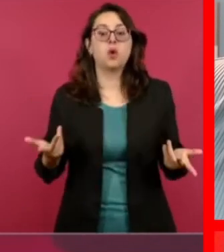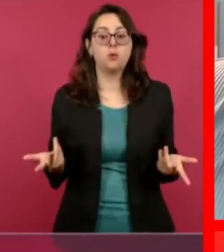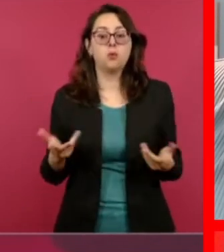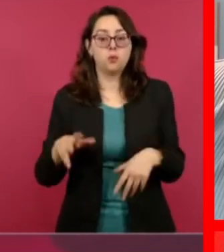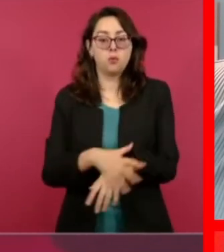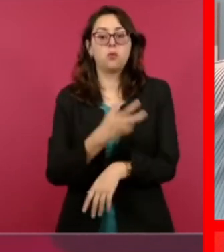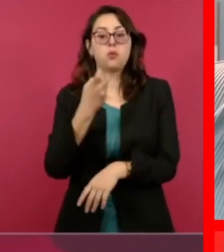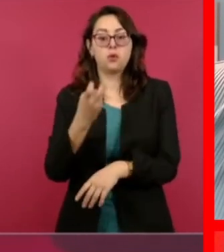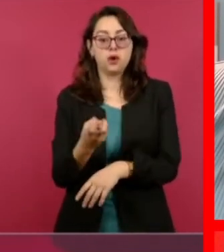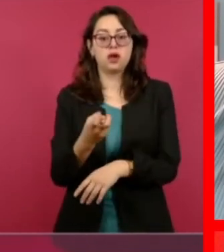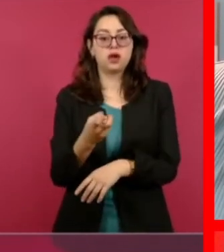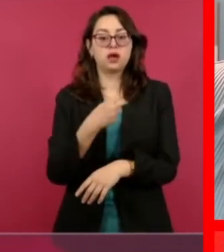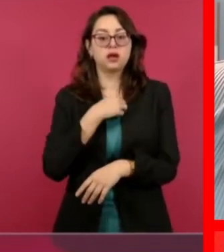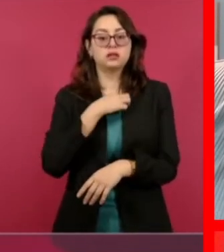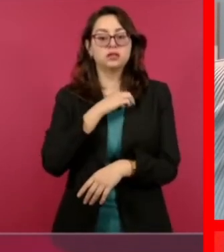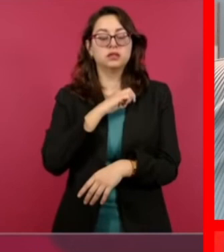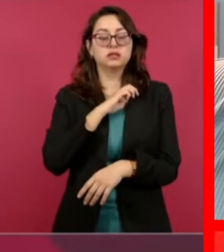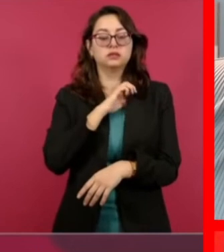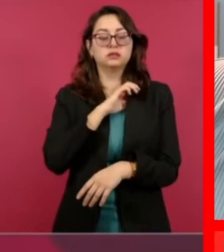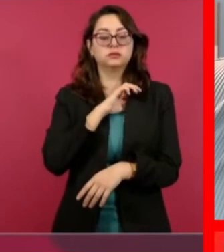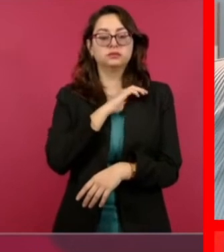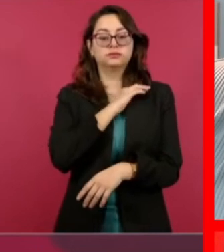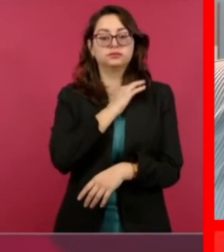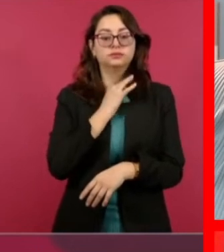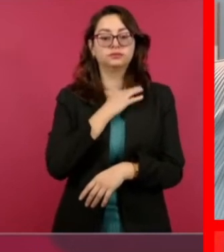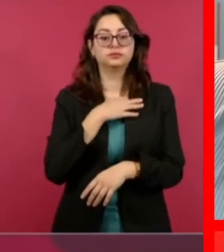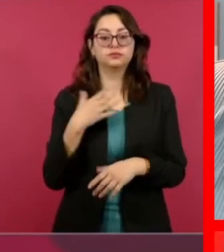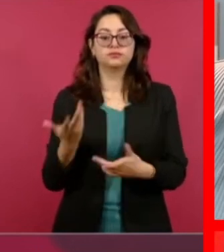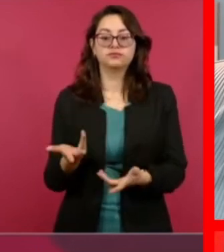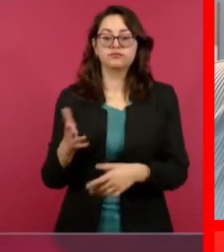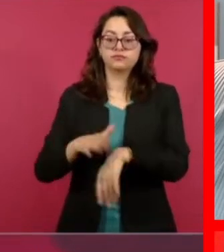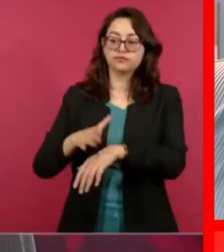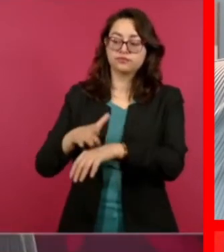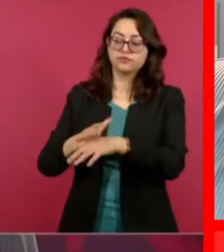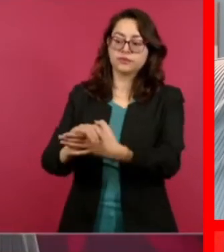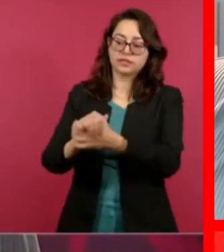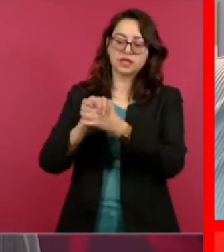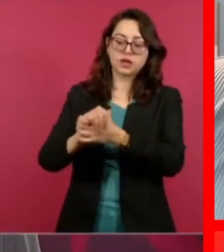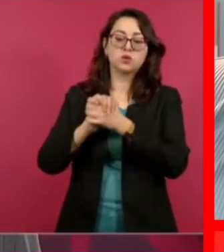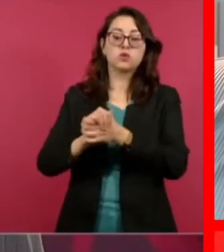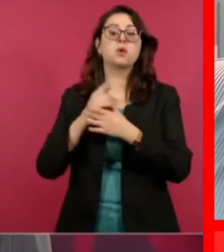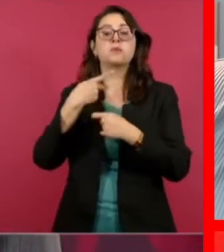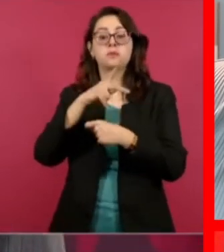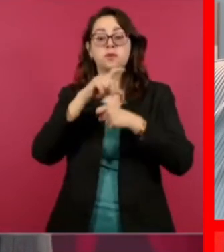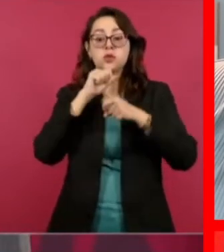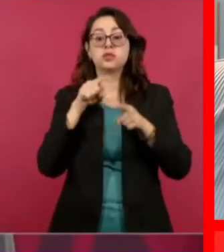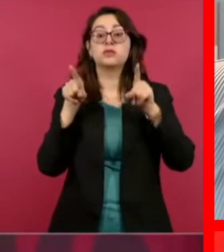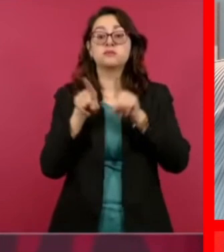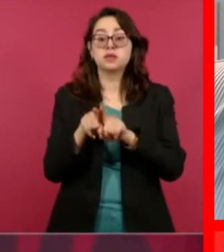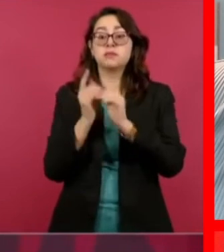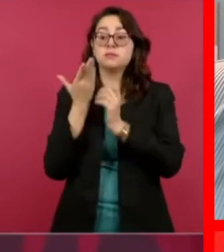un saludo y al mismo tiempo el llamado para que